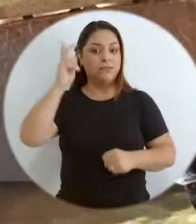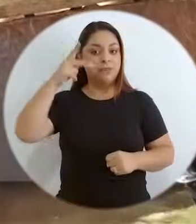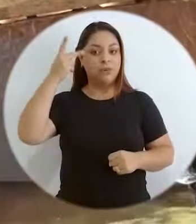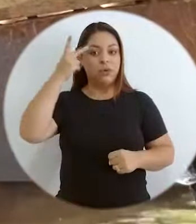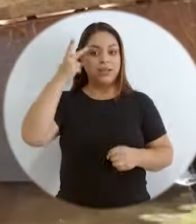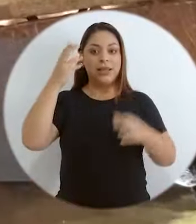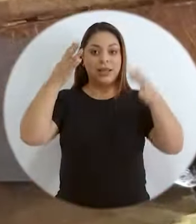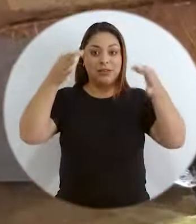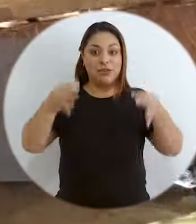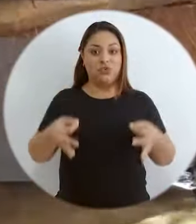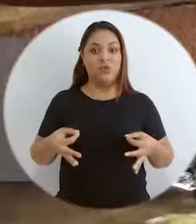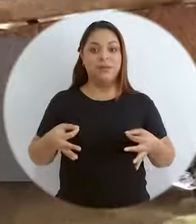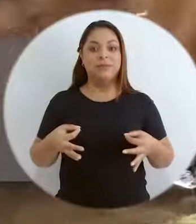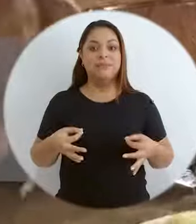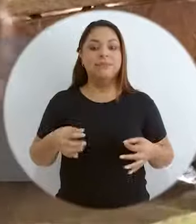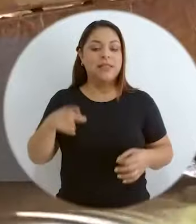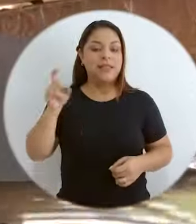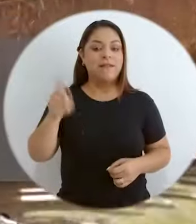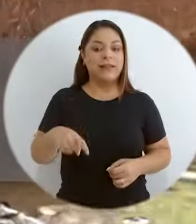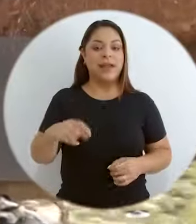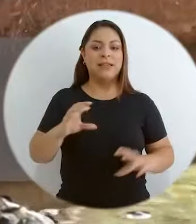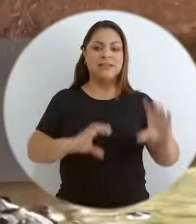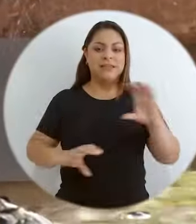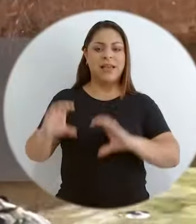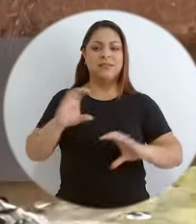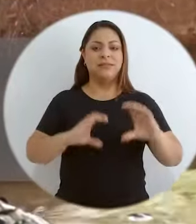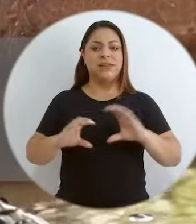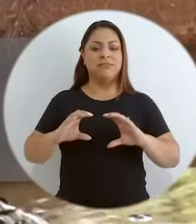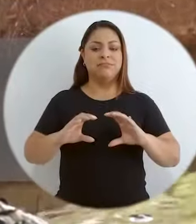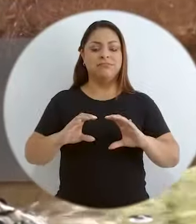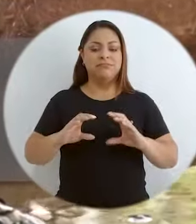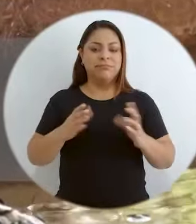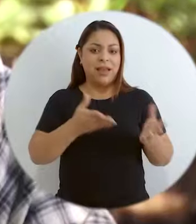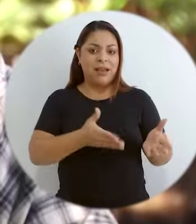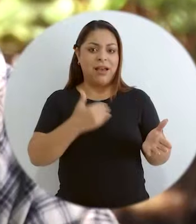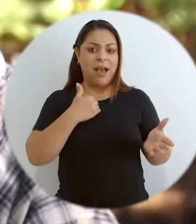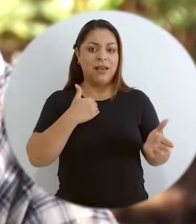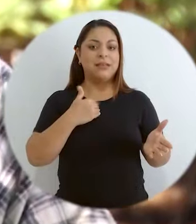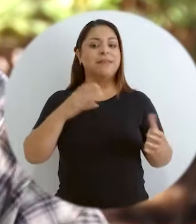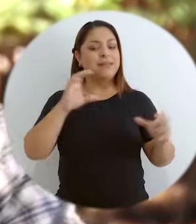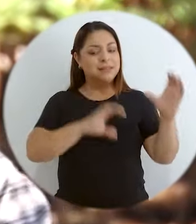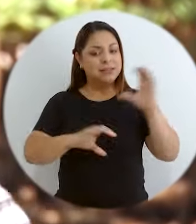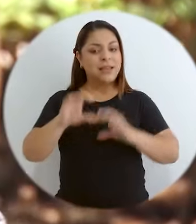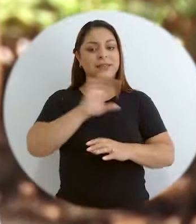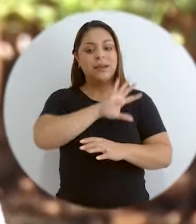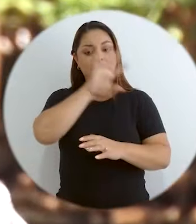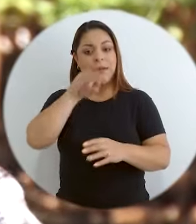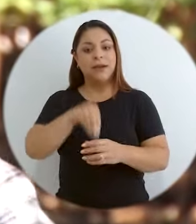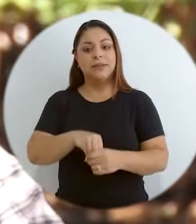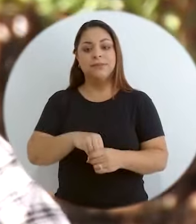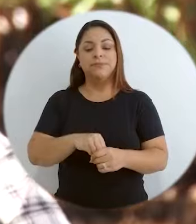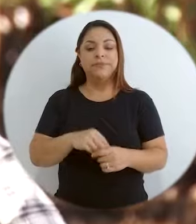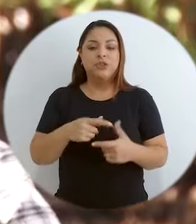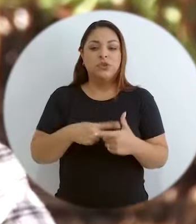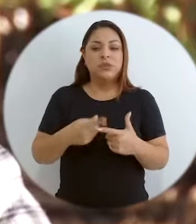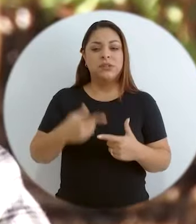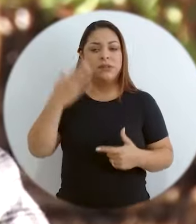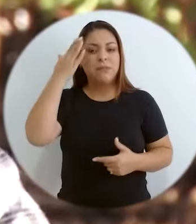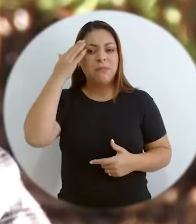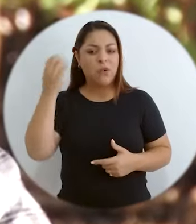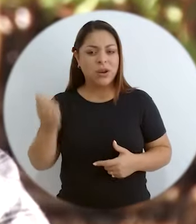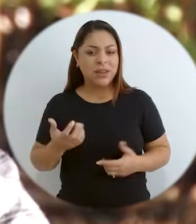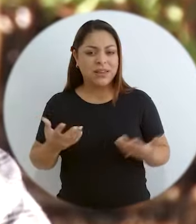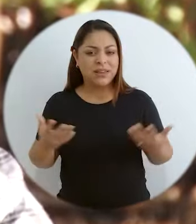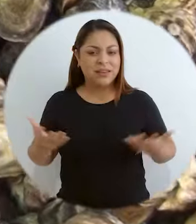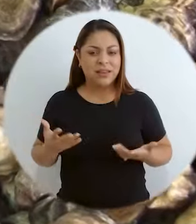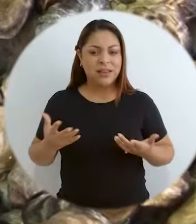políticas y toma de decisiones, ¿no? En teoría, la ciencia, la academia, la ciencia debería ser parte de eso. Entonces,